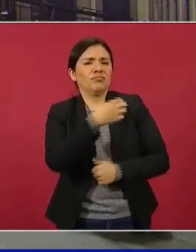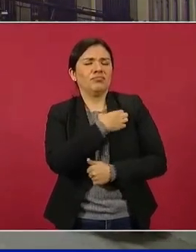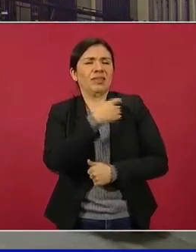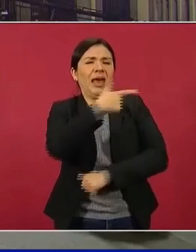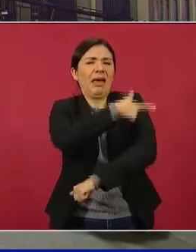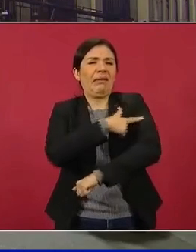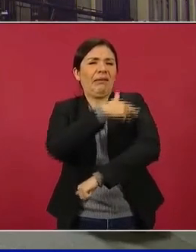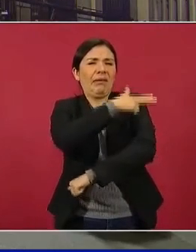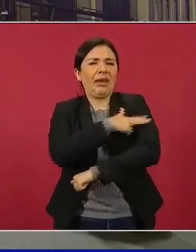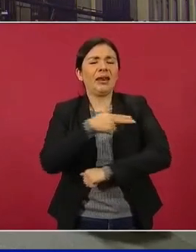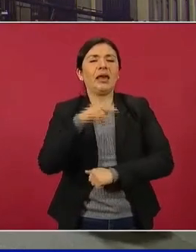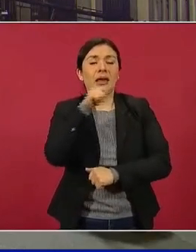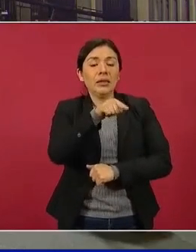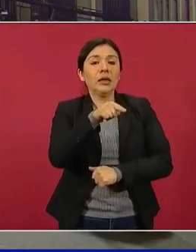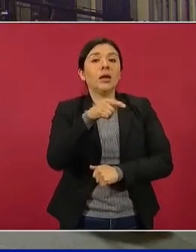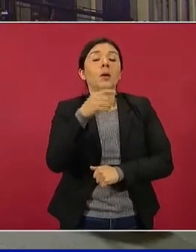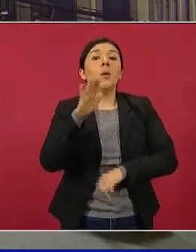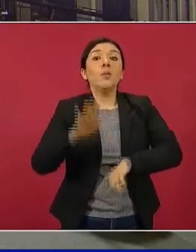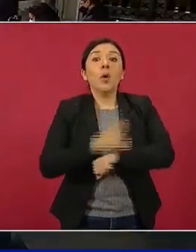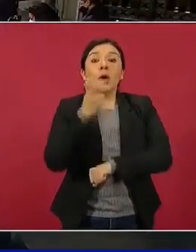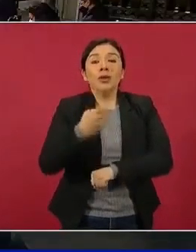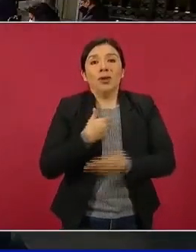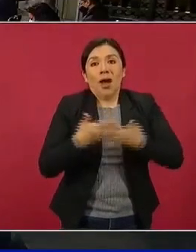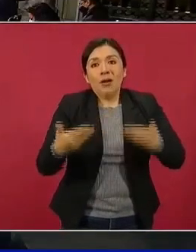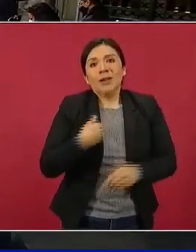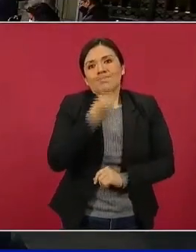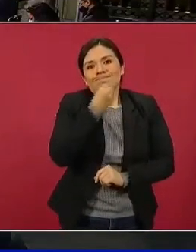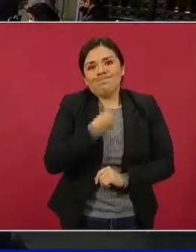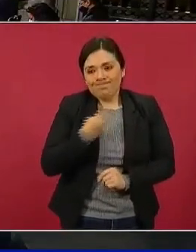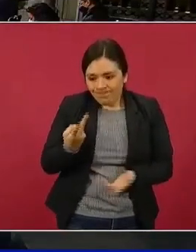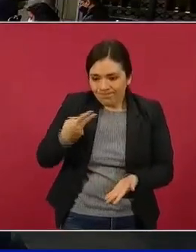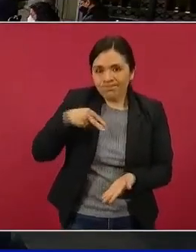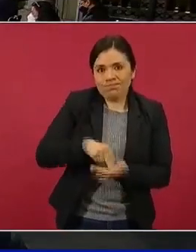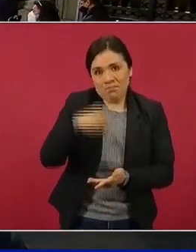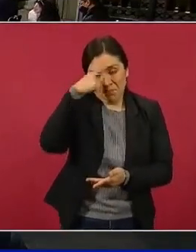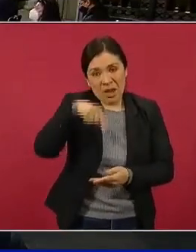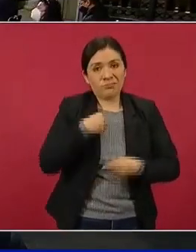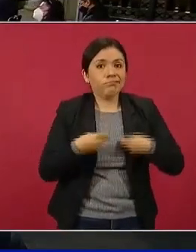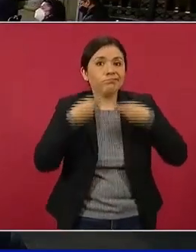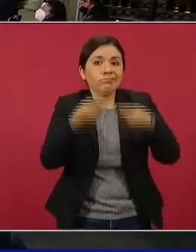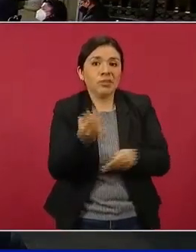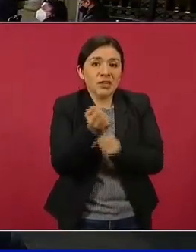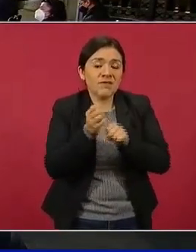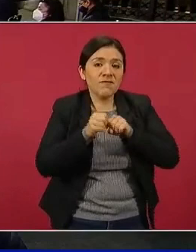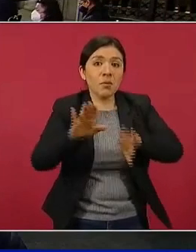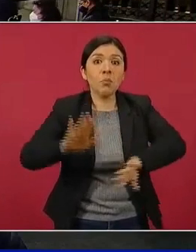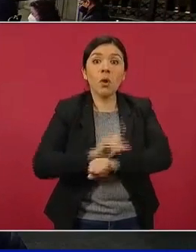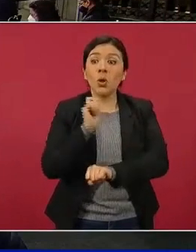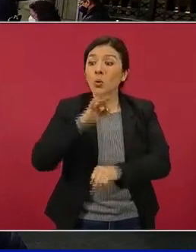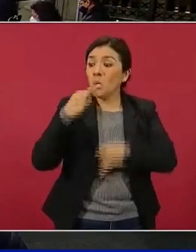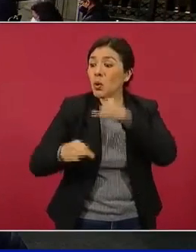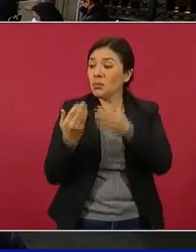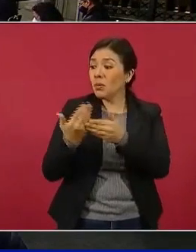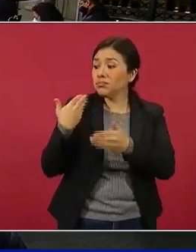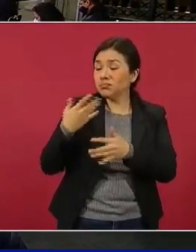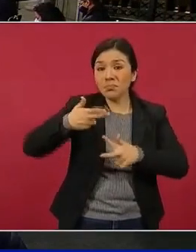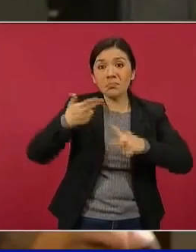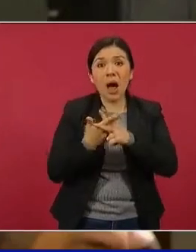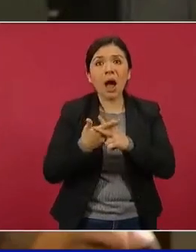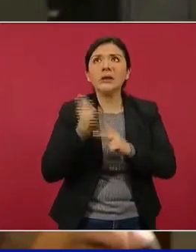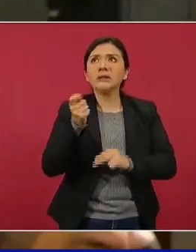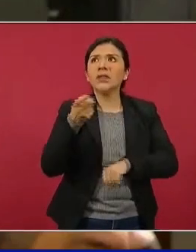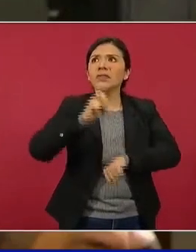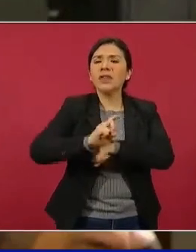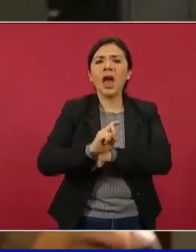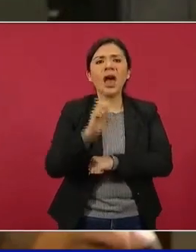Guardia Nacional, motivo por el cual me siento obligado a acercar esta información debido a que la última ejecución fue el día